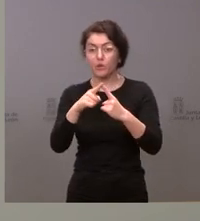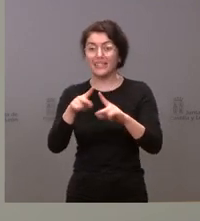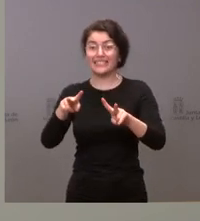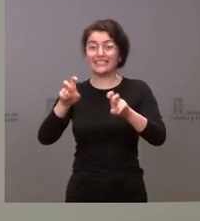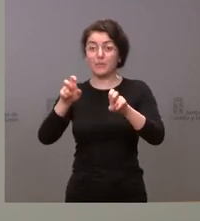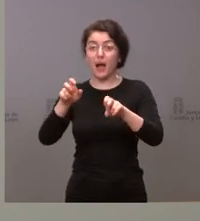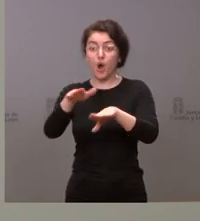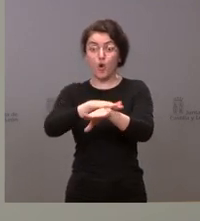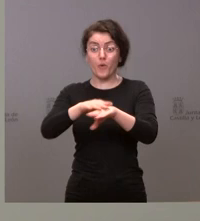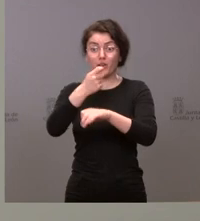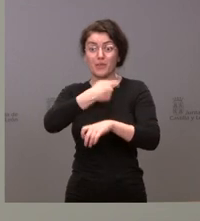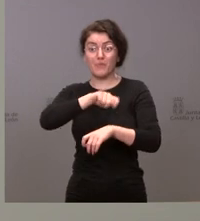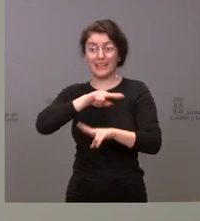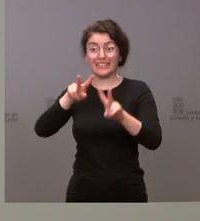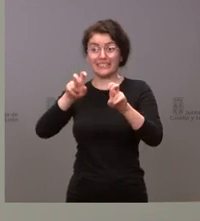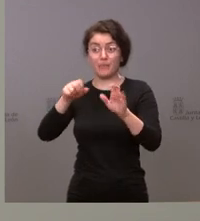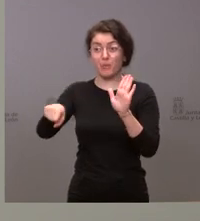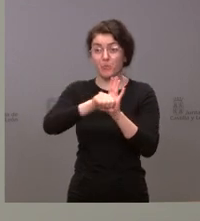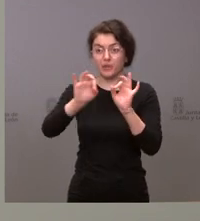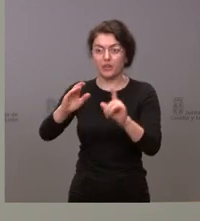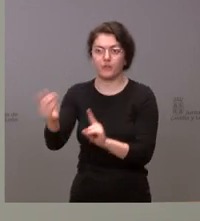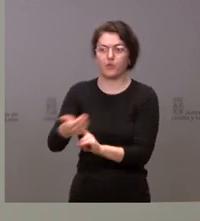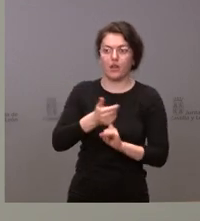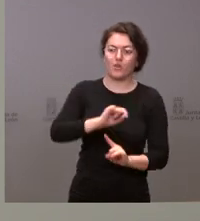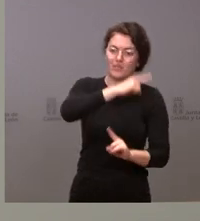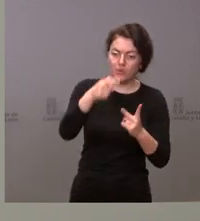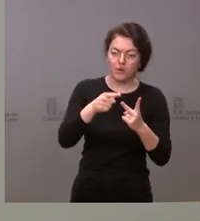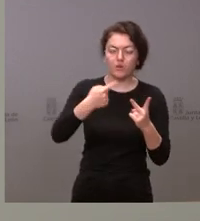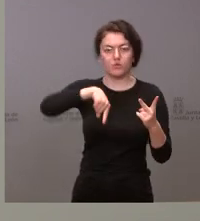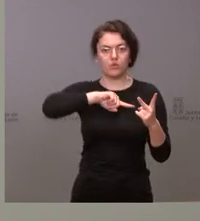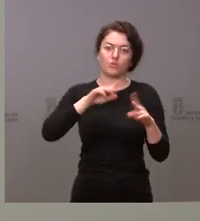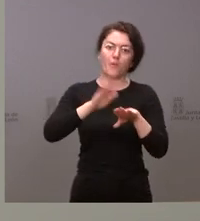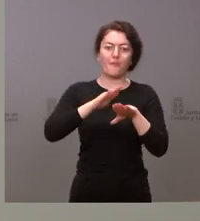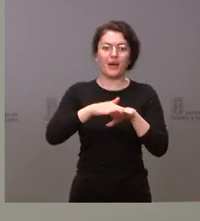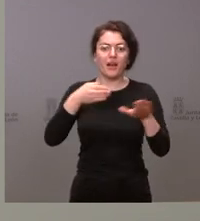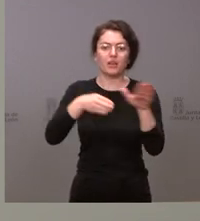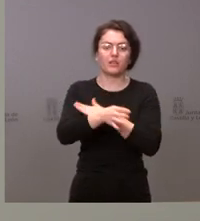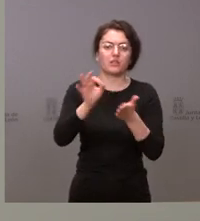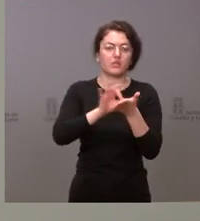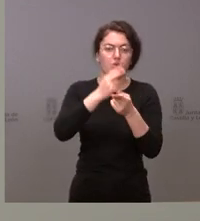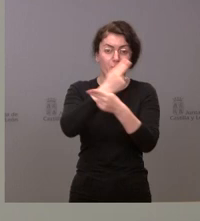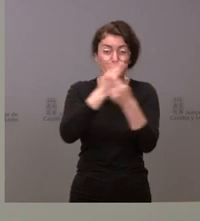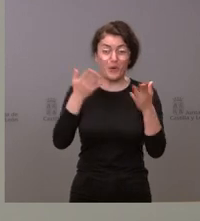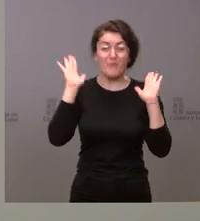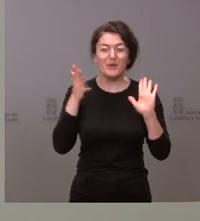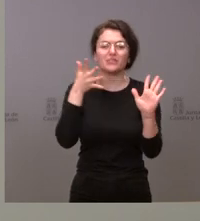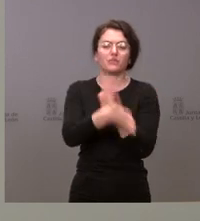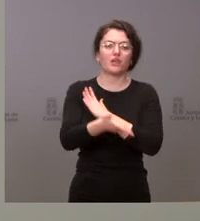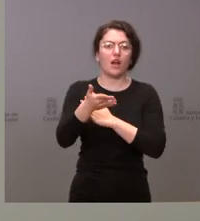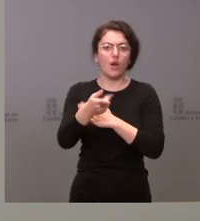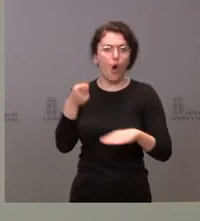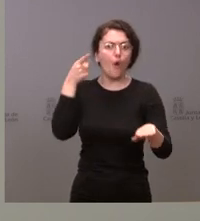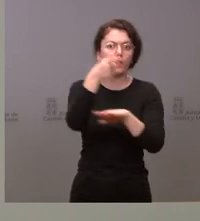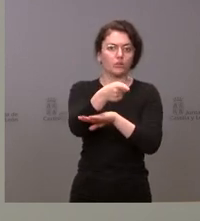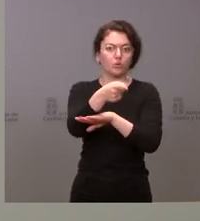condición de refugiado y luego la que tendremos nosotros que proveer para prestar el conjunto de los servicios públicos. Pero no porque no es obligatorio que estas personas tengan